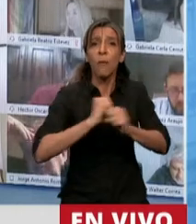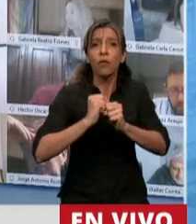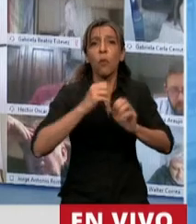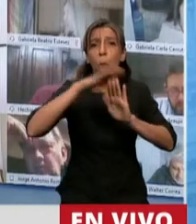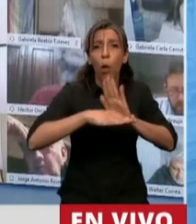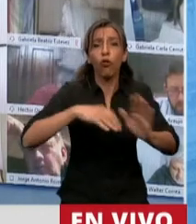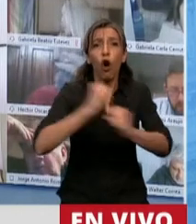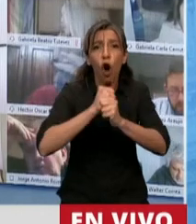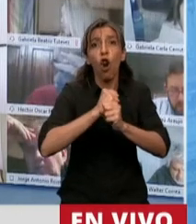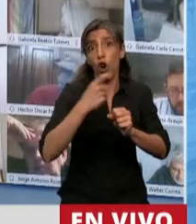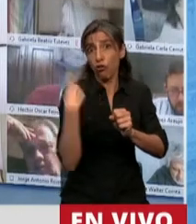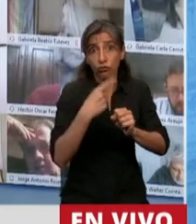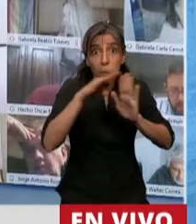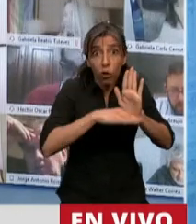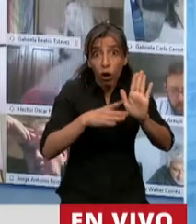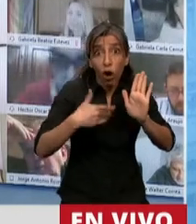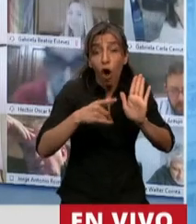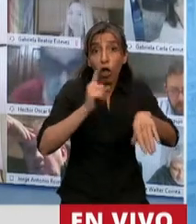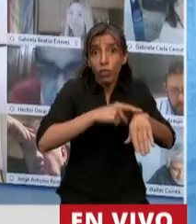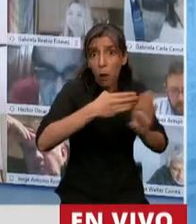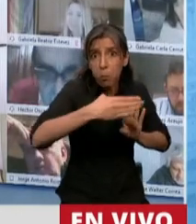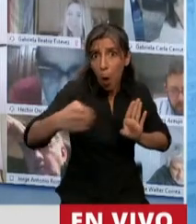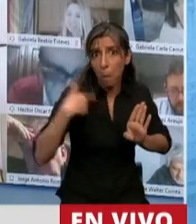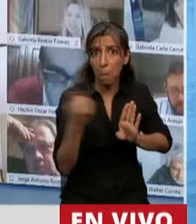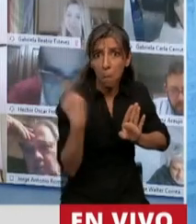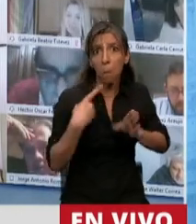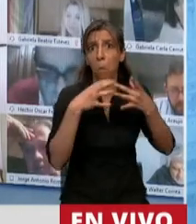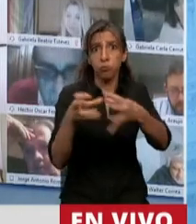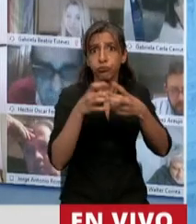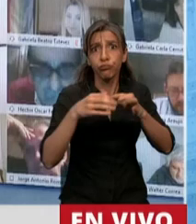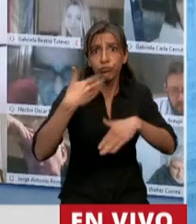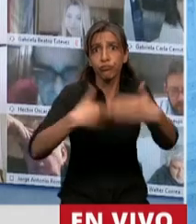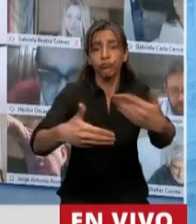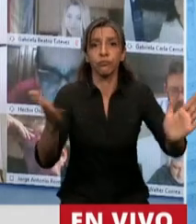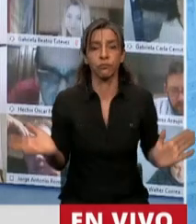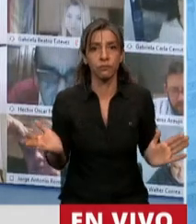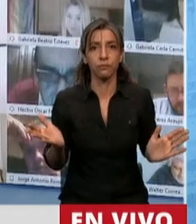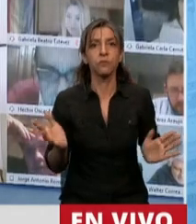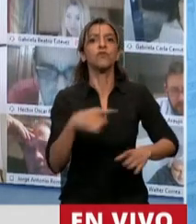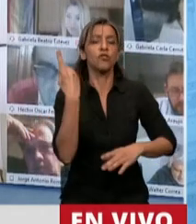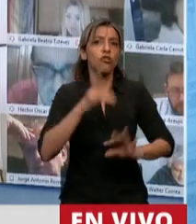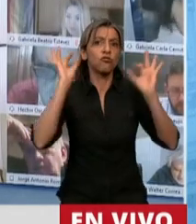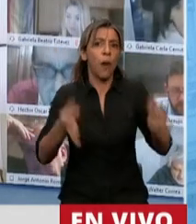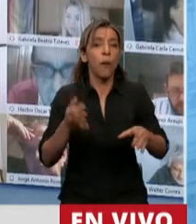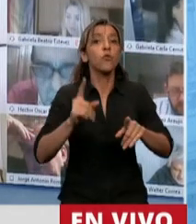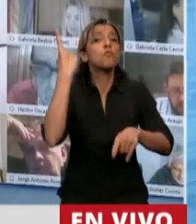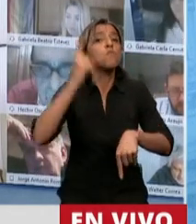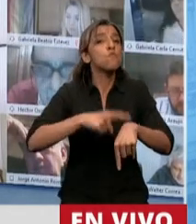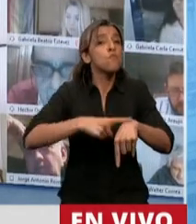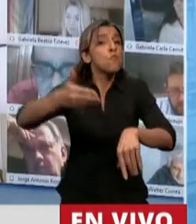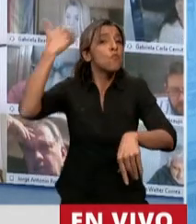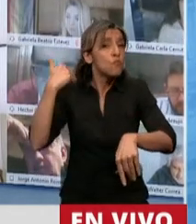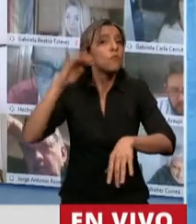vigente el protocolo. Y también se la dio cuando se hizo su única renovación, que